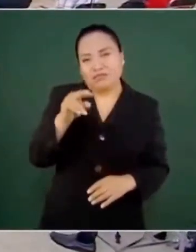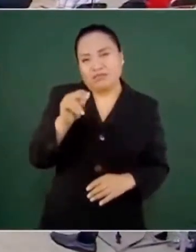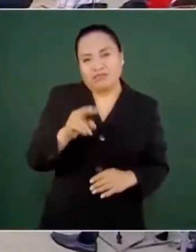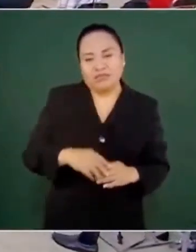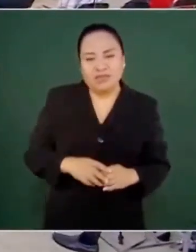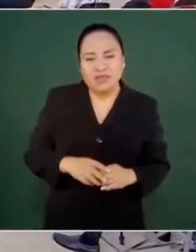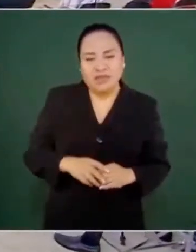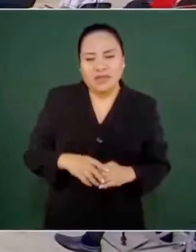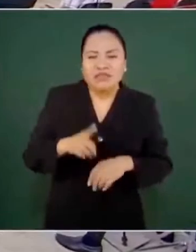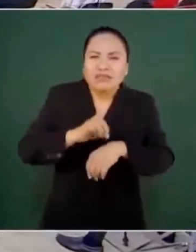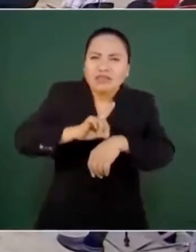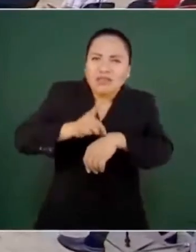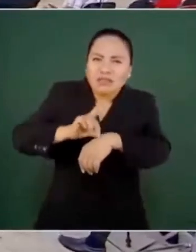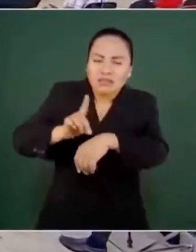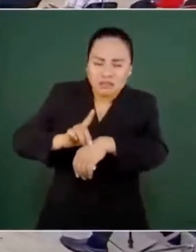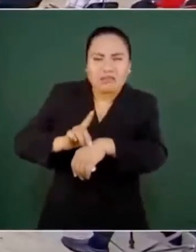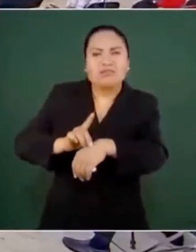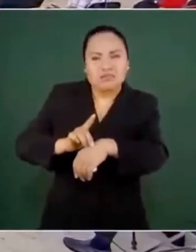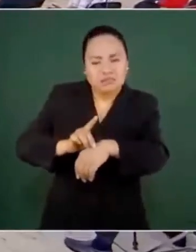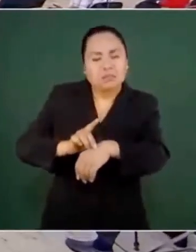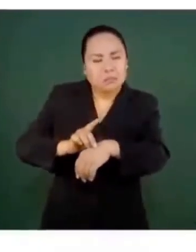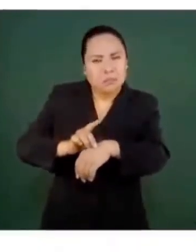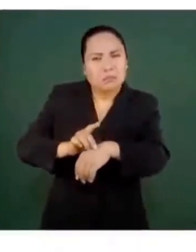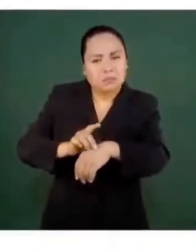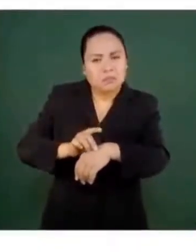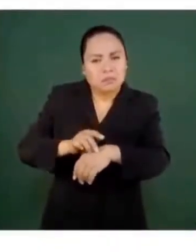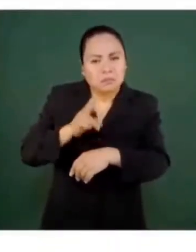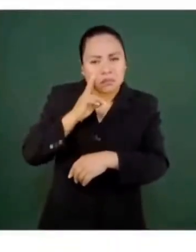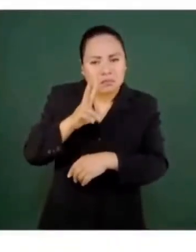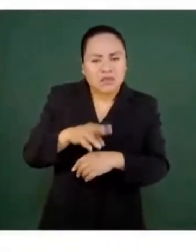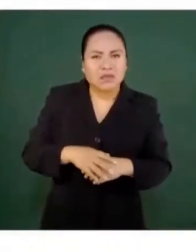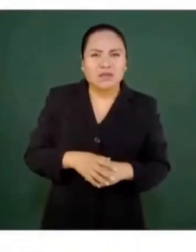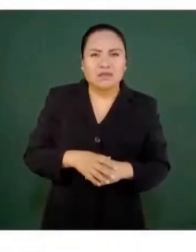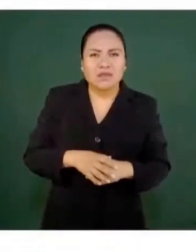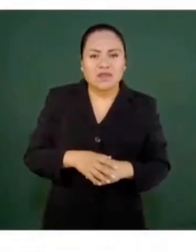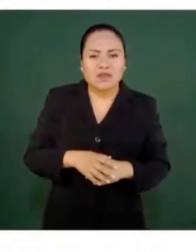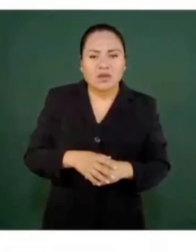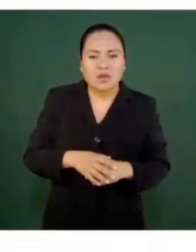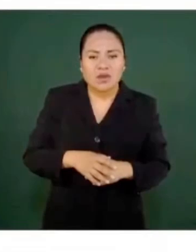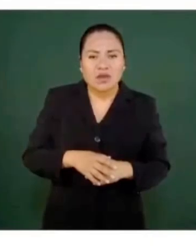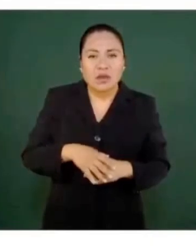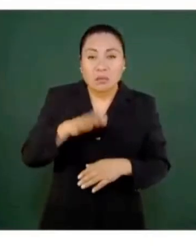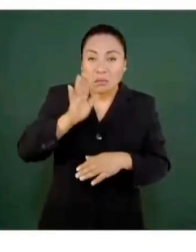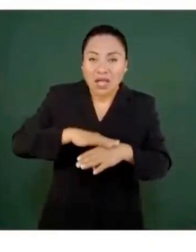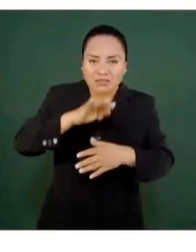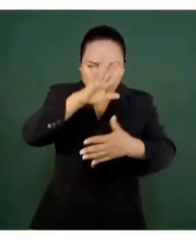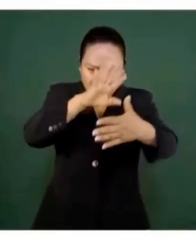eso, pero es la de ocho. La del Universal.